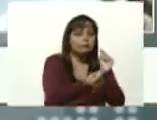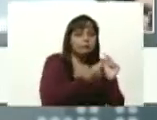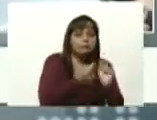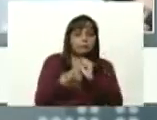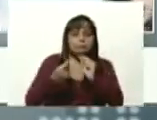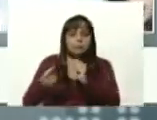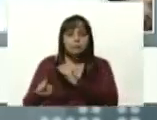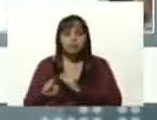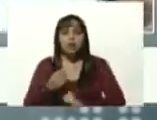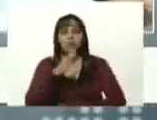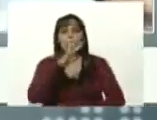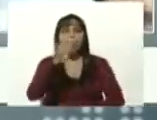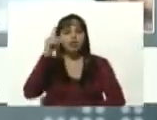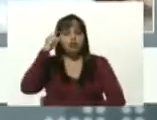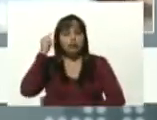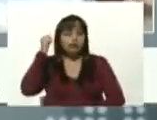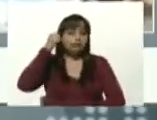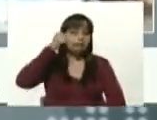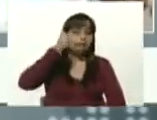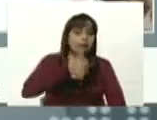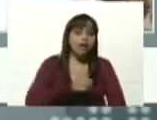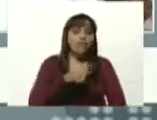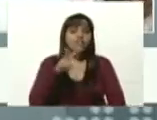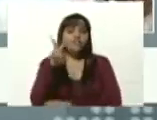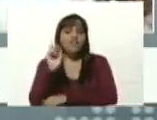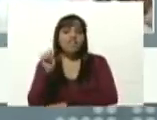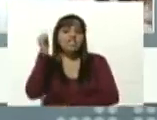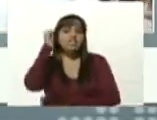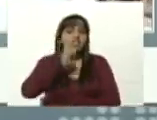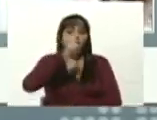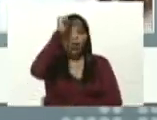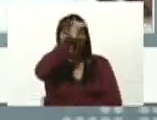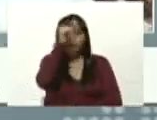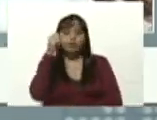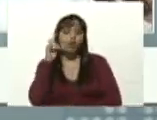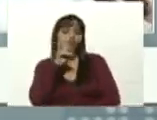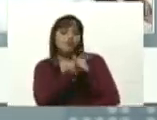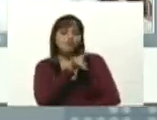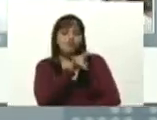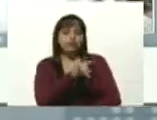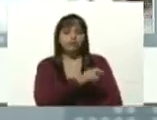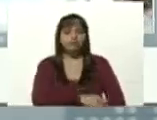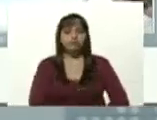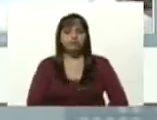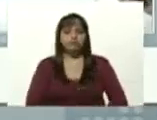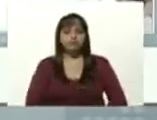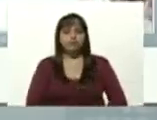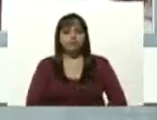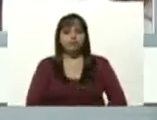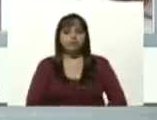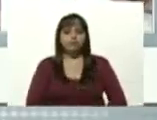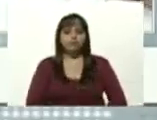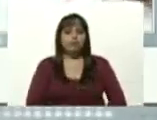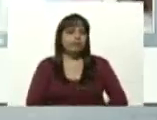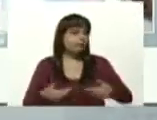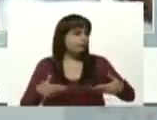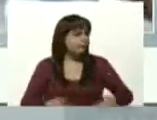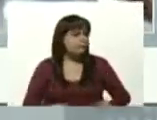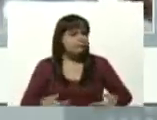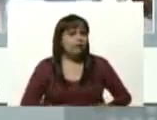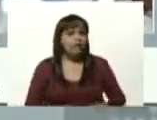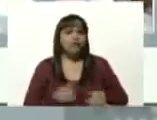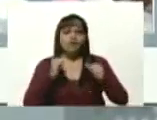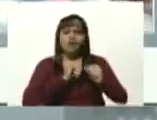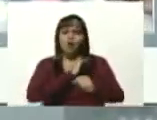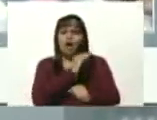cuatro días viernes sábado domingo y lunes intensas negociaciones